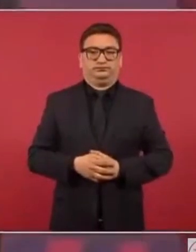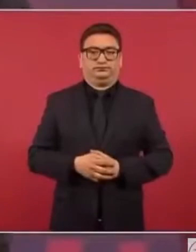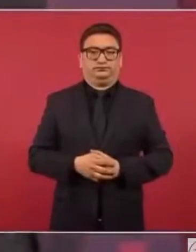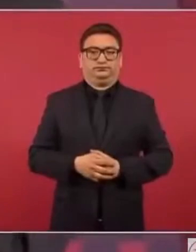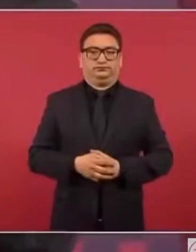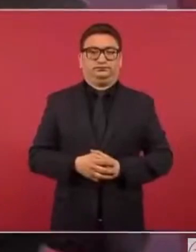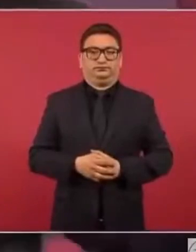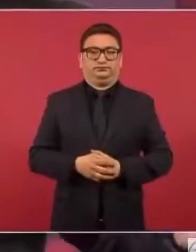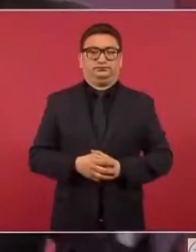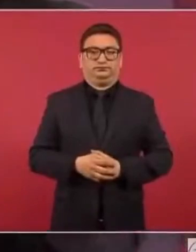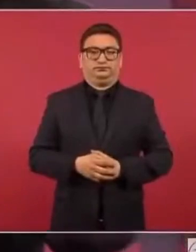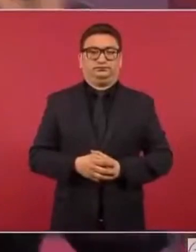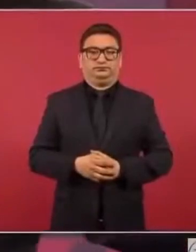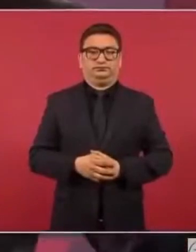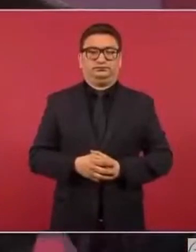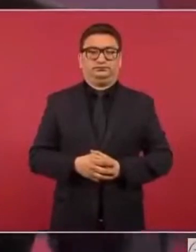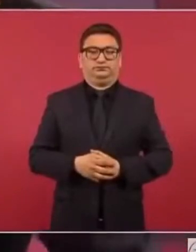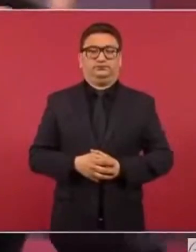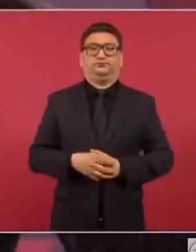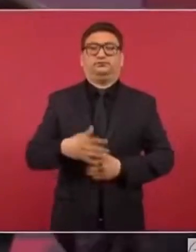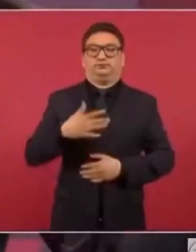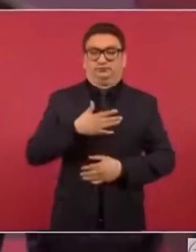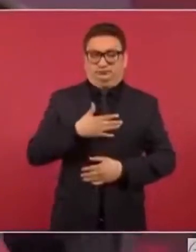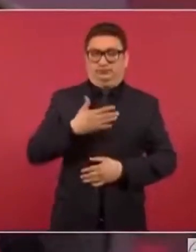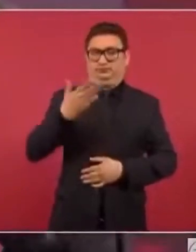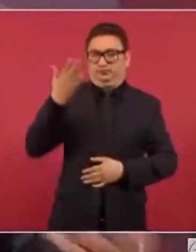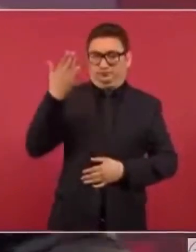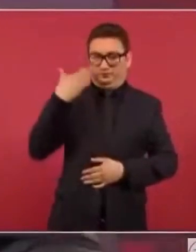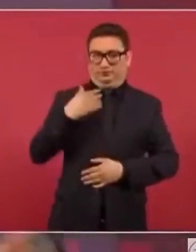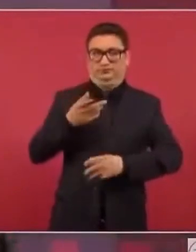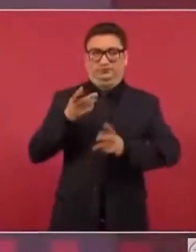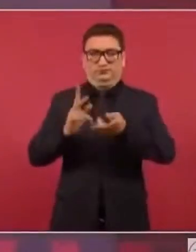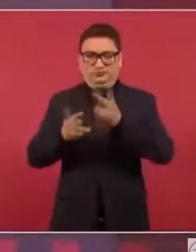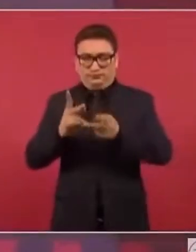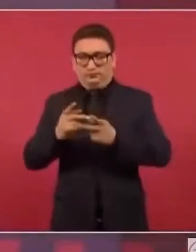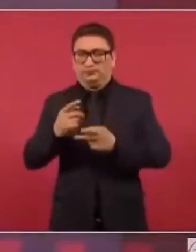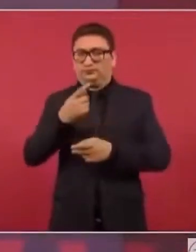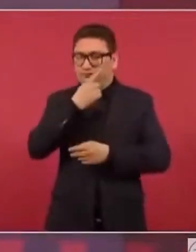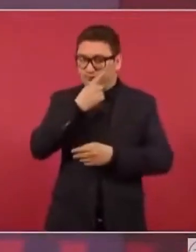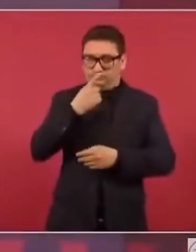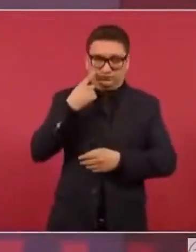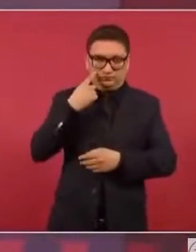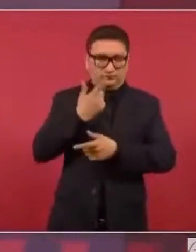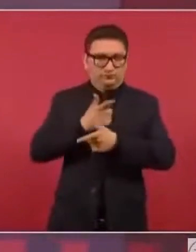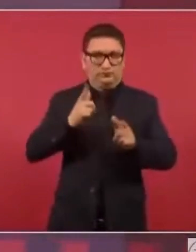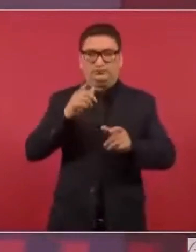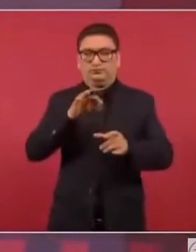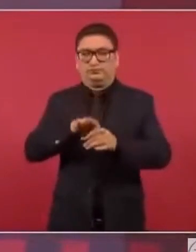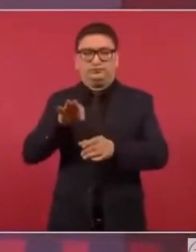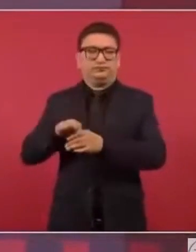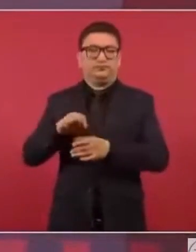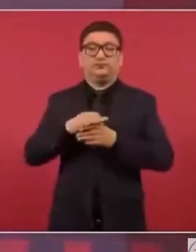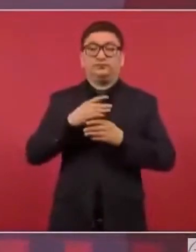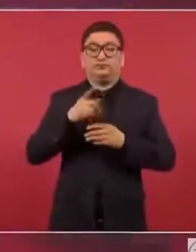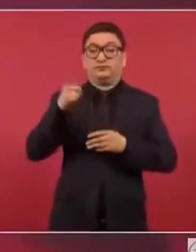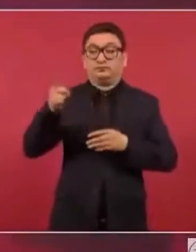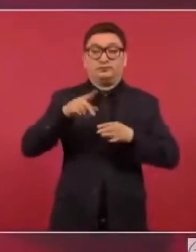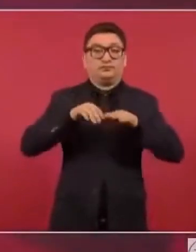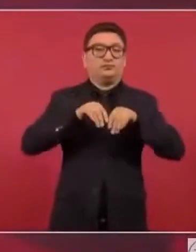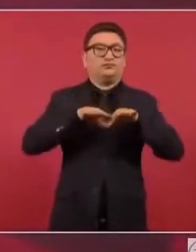Y como hablé de la democracia, no la transmitió,